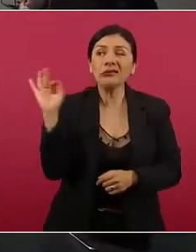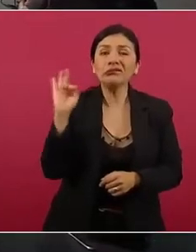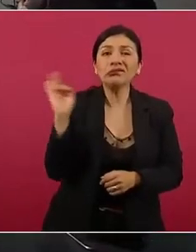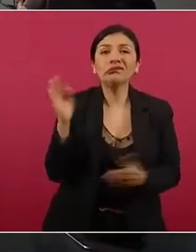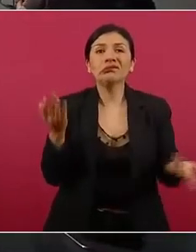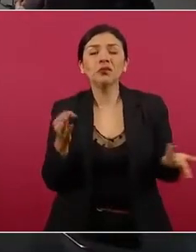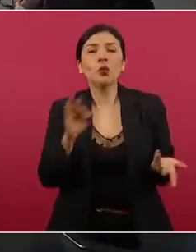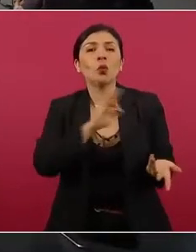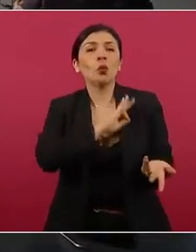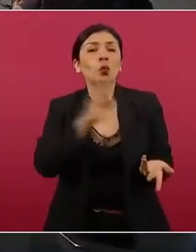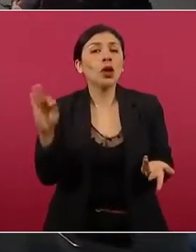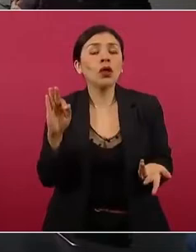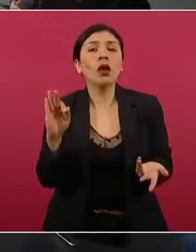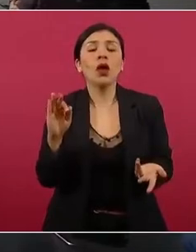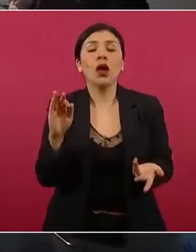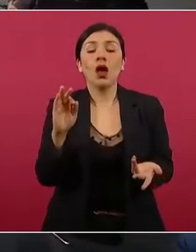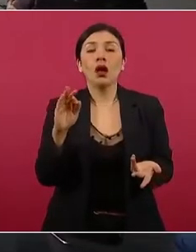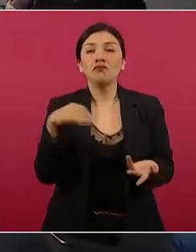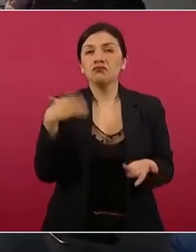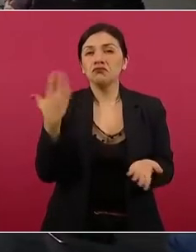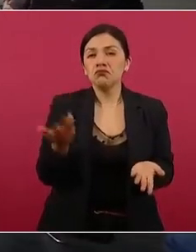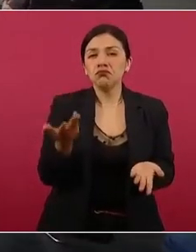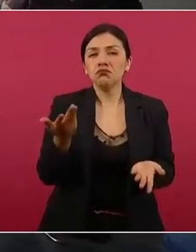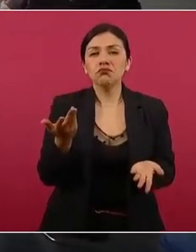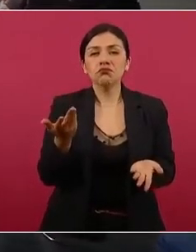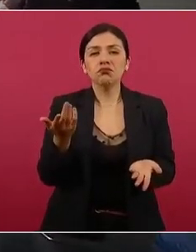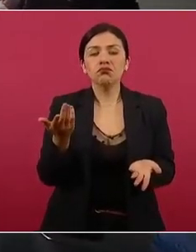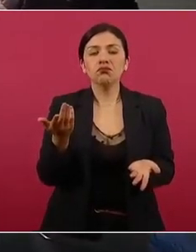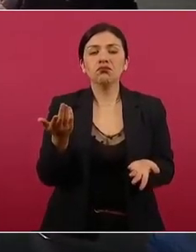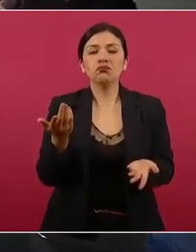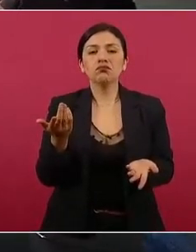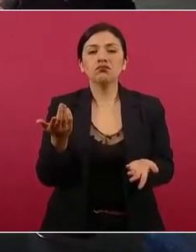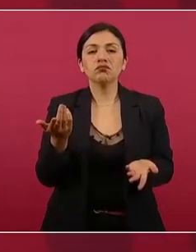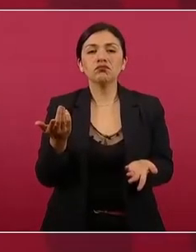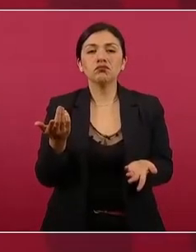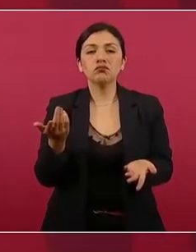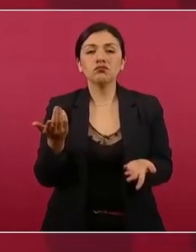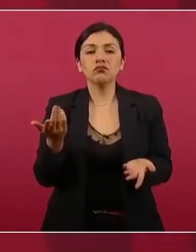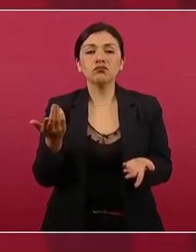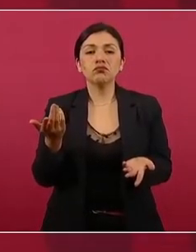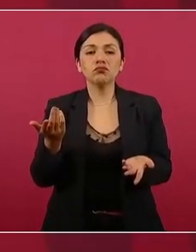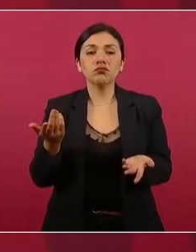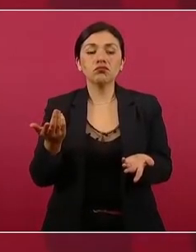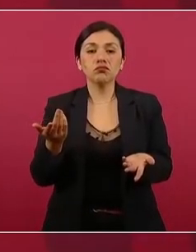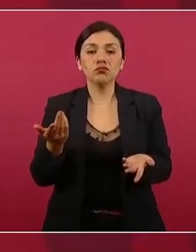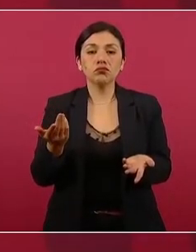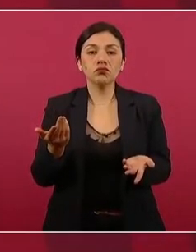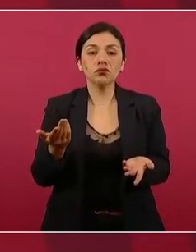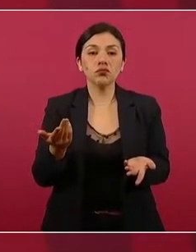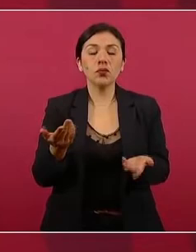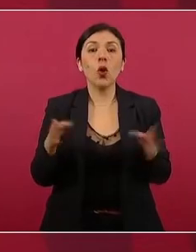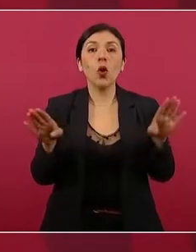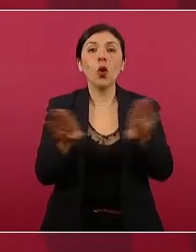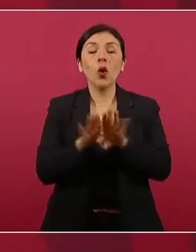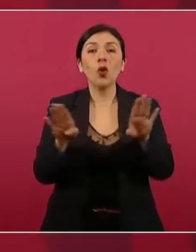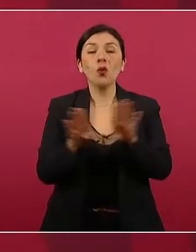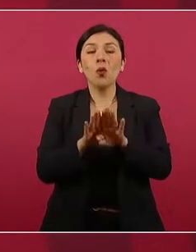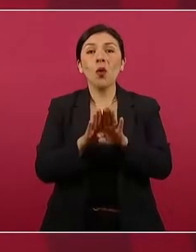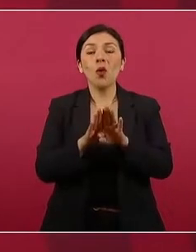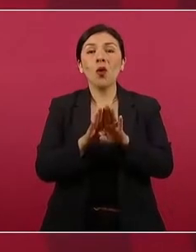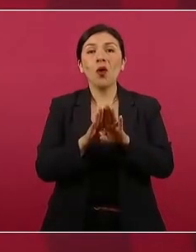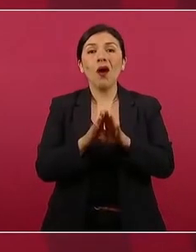para que fuese menos